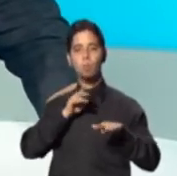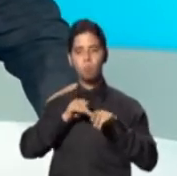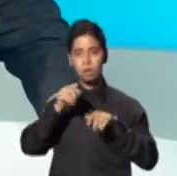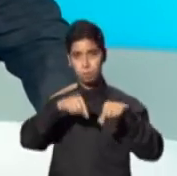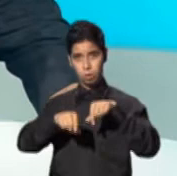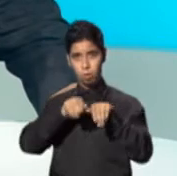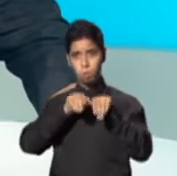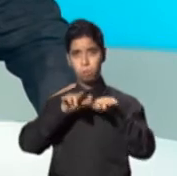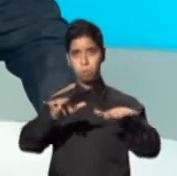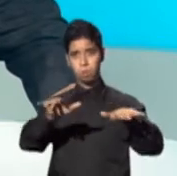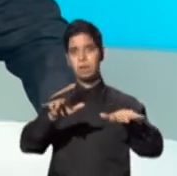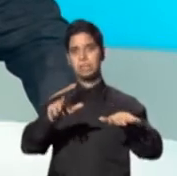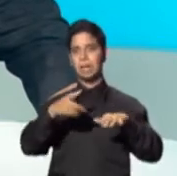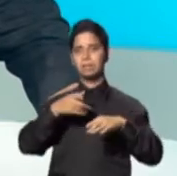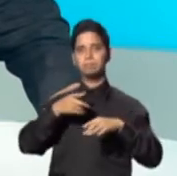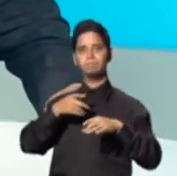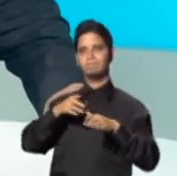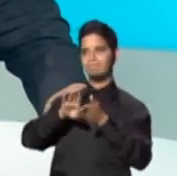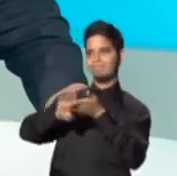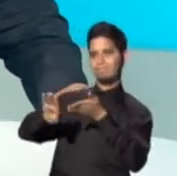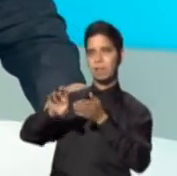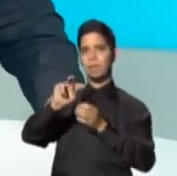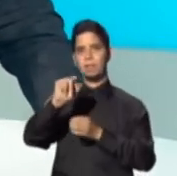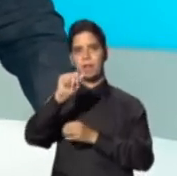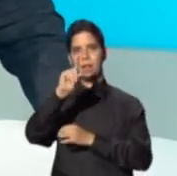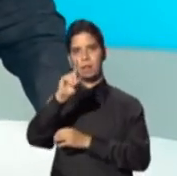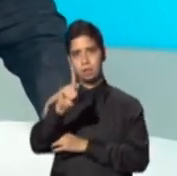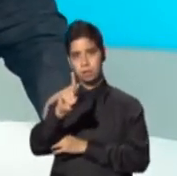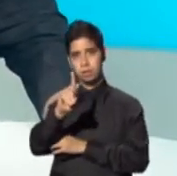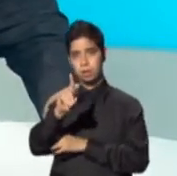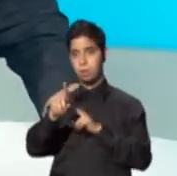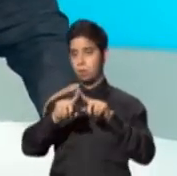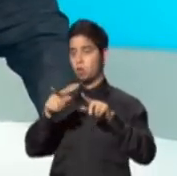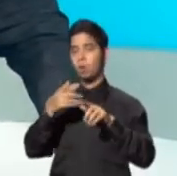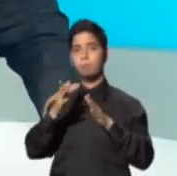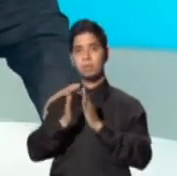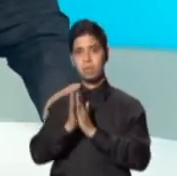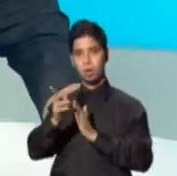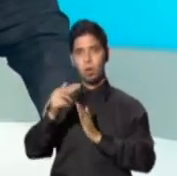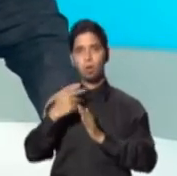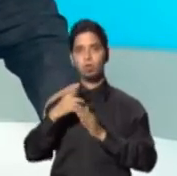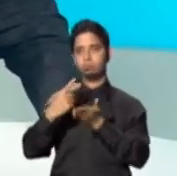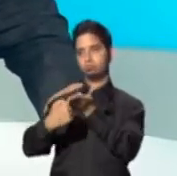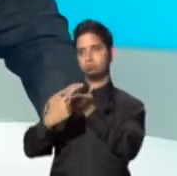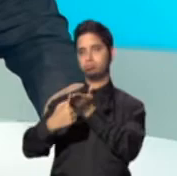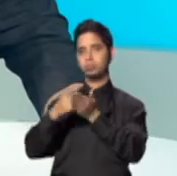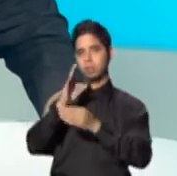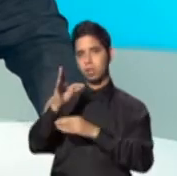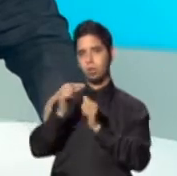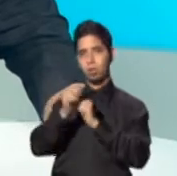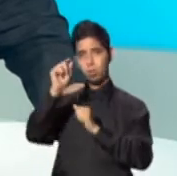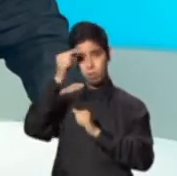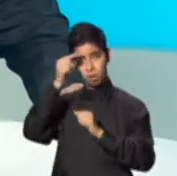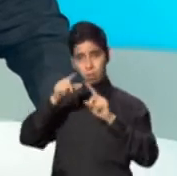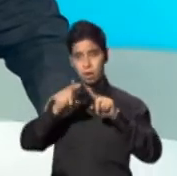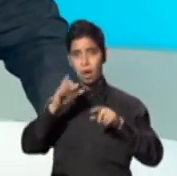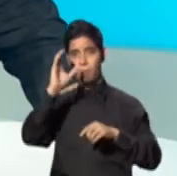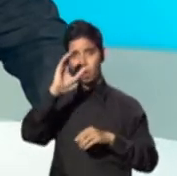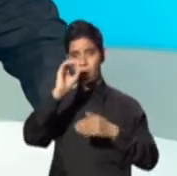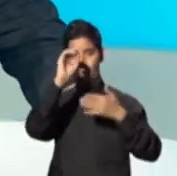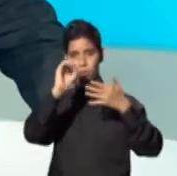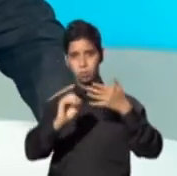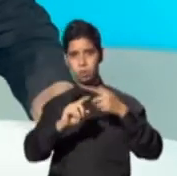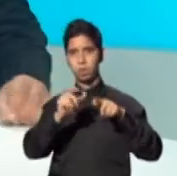Como parte de su reclamo, la organización solicitó una reunión directa con el gobernador para abogar por alternativas no tóxicas para